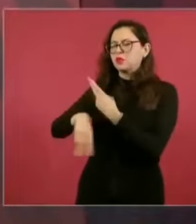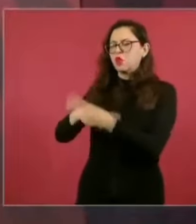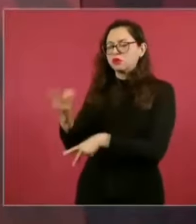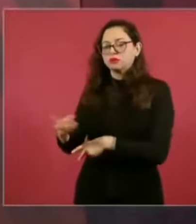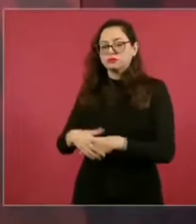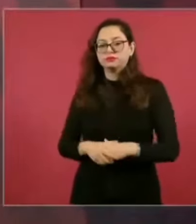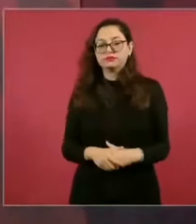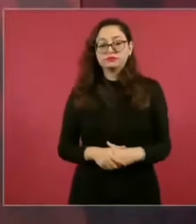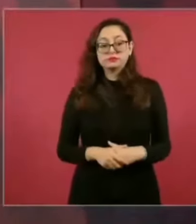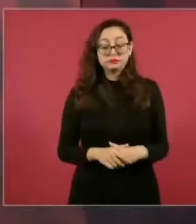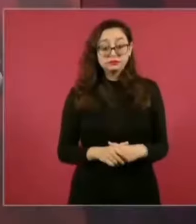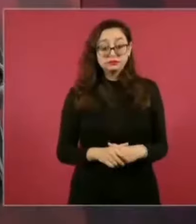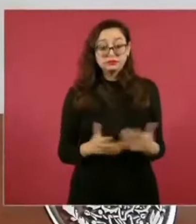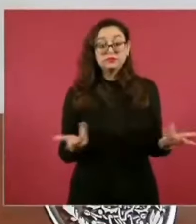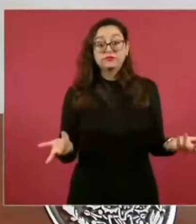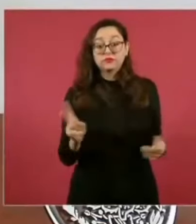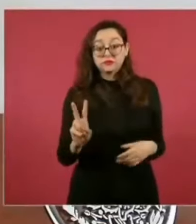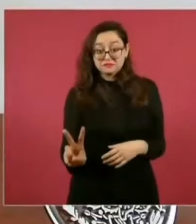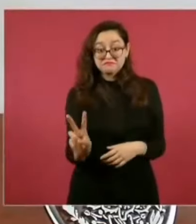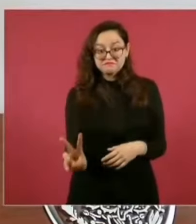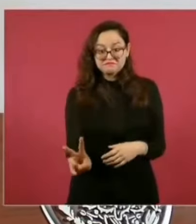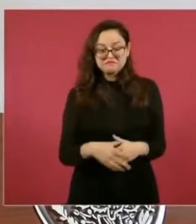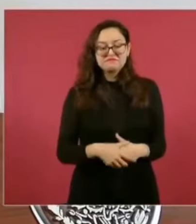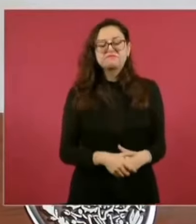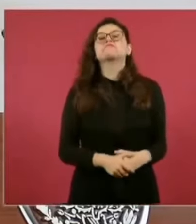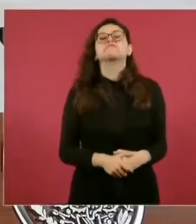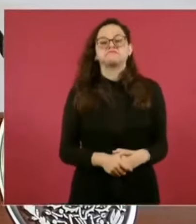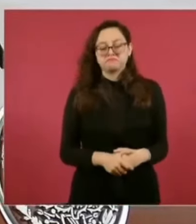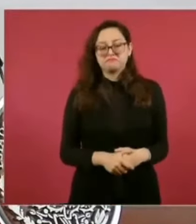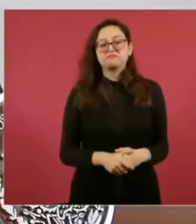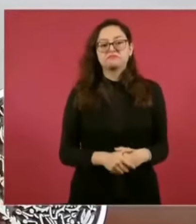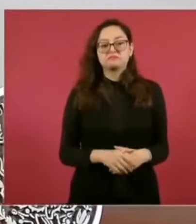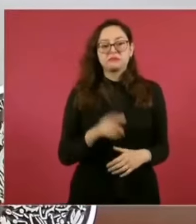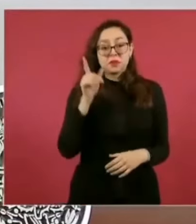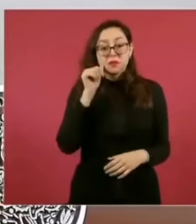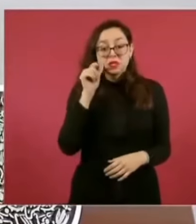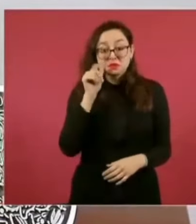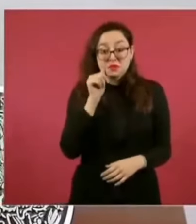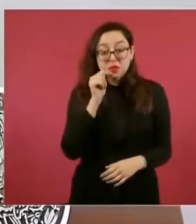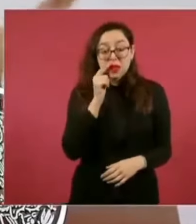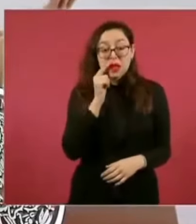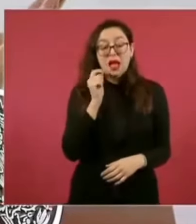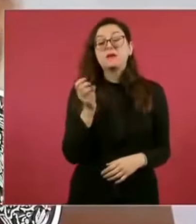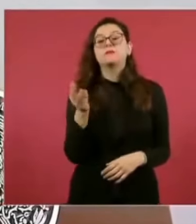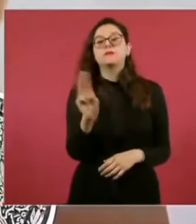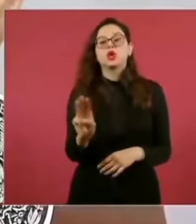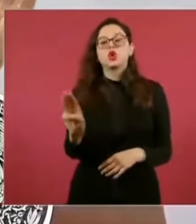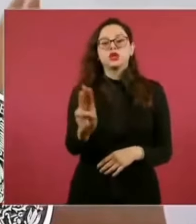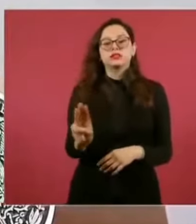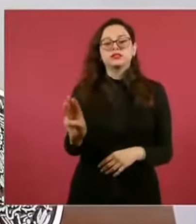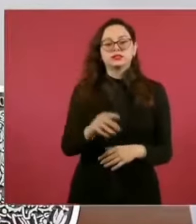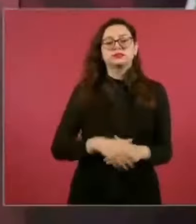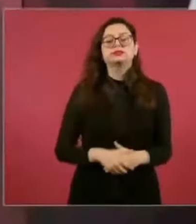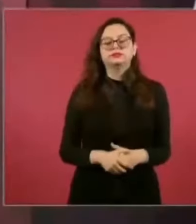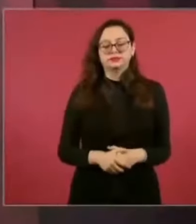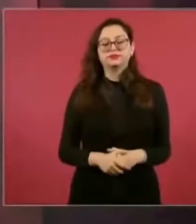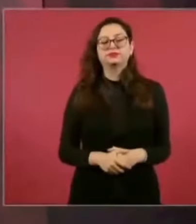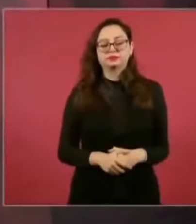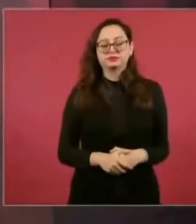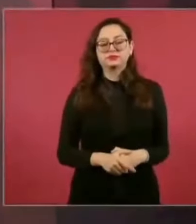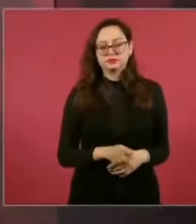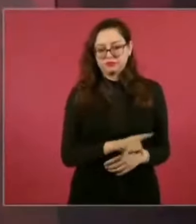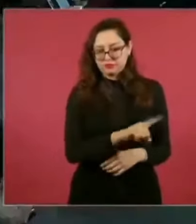Ah, este miércoles. Entonces, pasado mañana, ya ustedes le preguntan lo que quieran. Gracias.